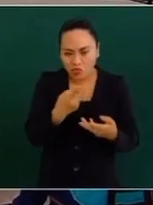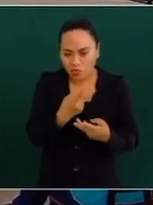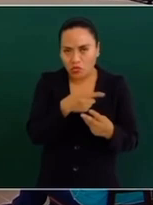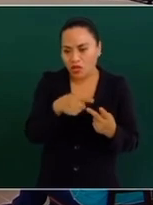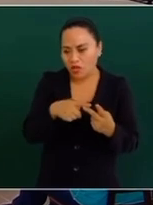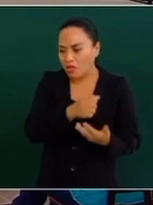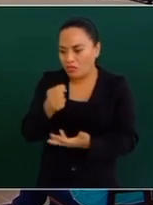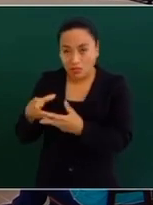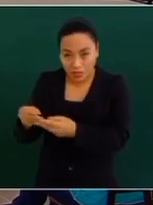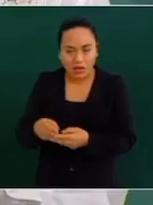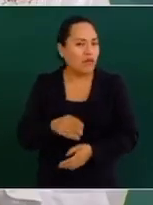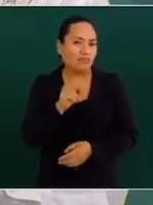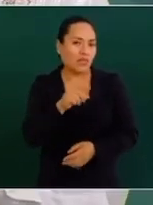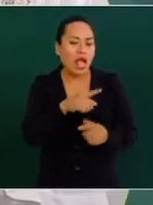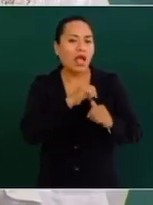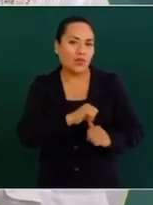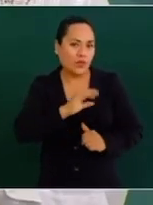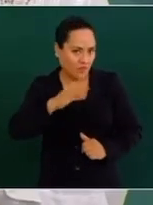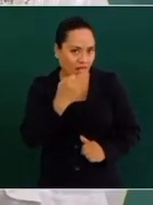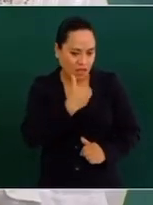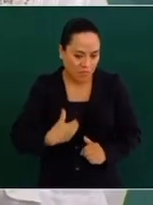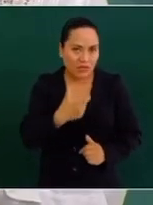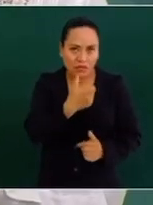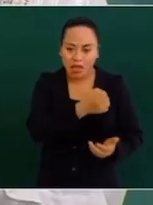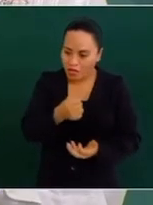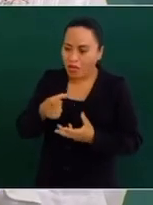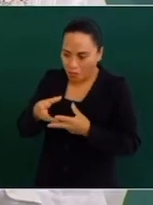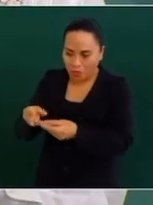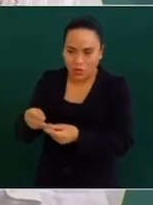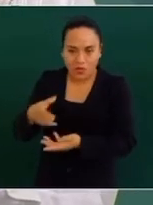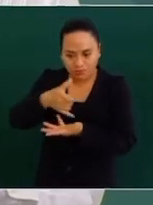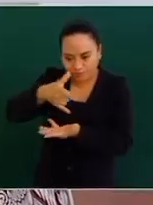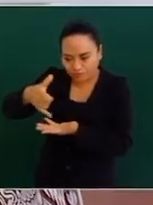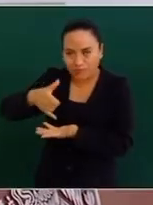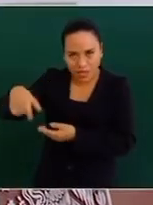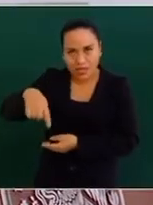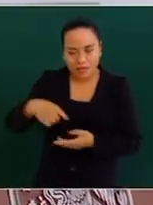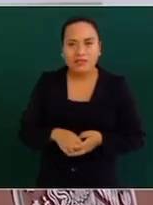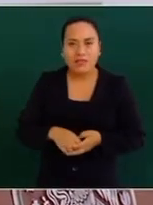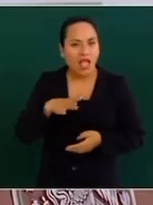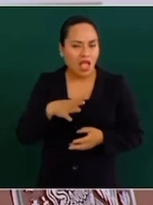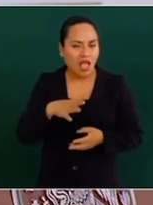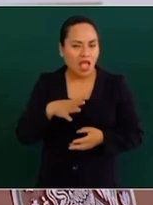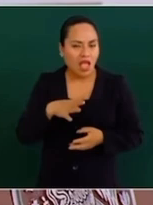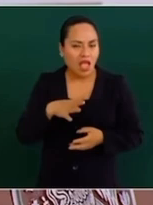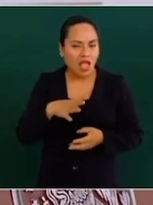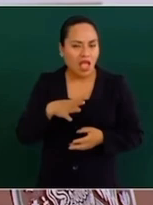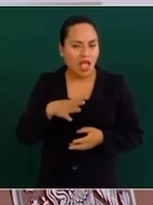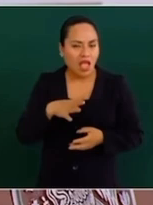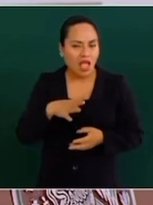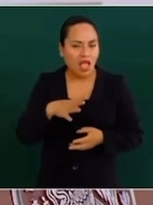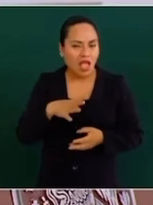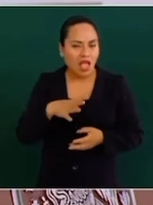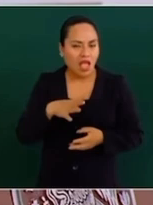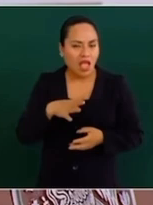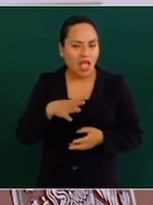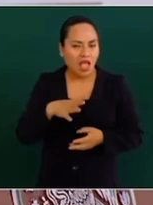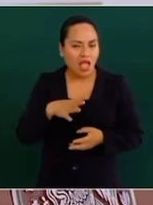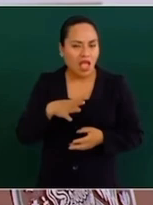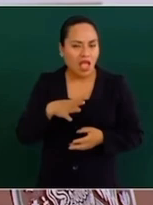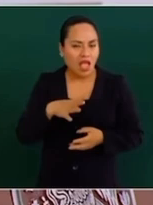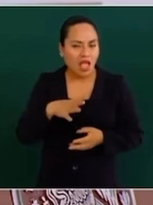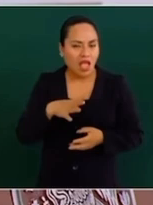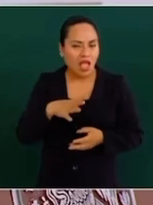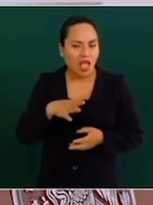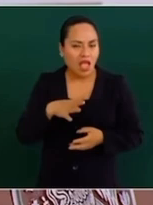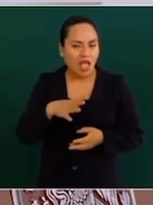apoyo del gobierno federal. En esta región hay muchos, miles de campos. ¿Cuál apoyo y cuáles otras